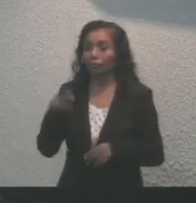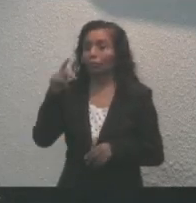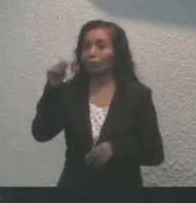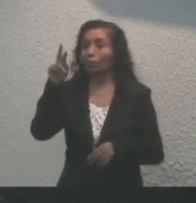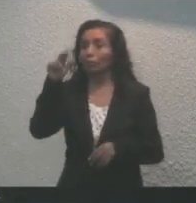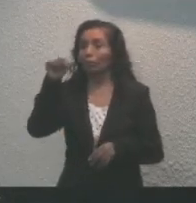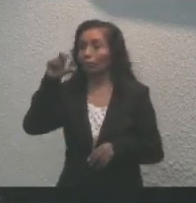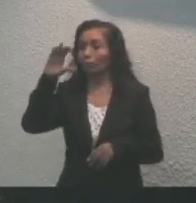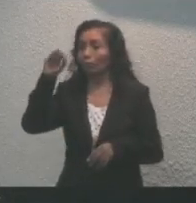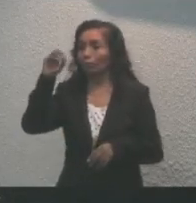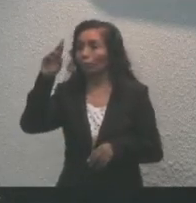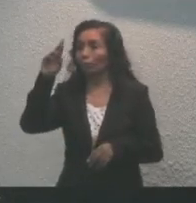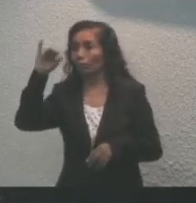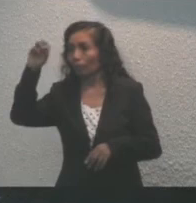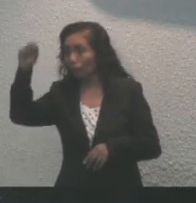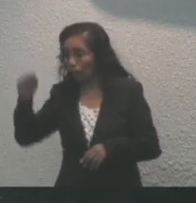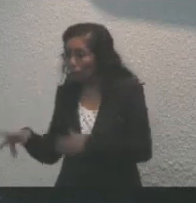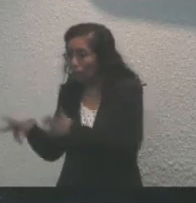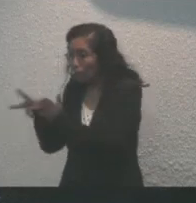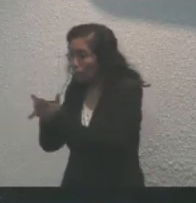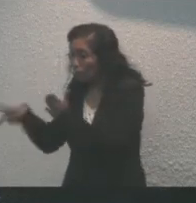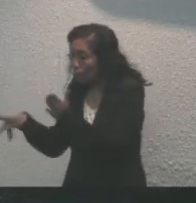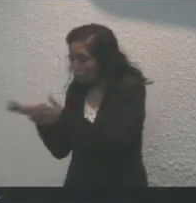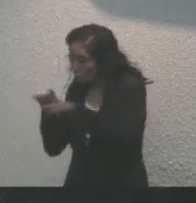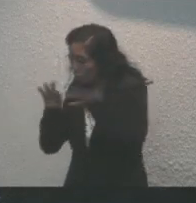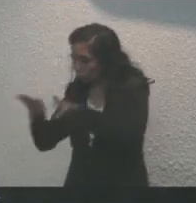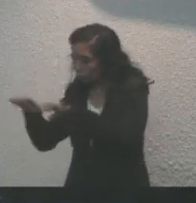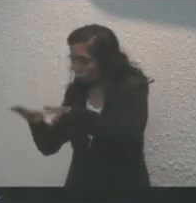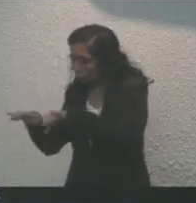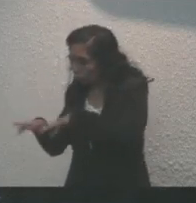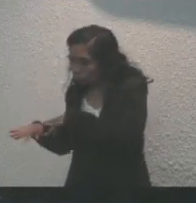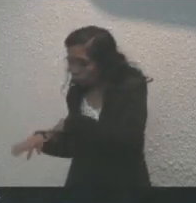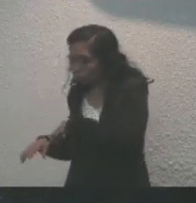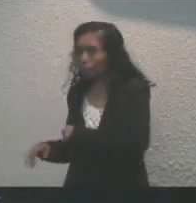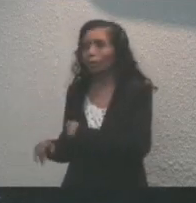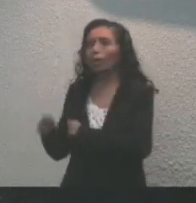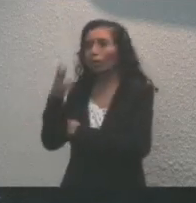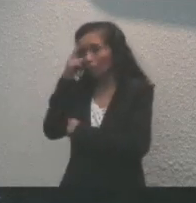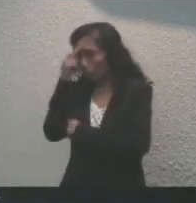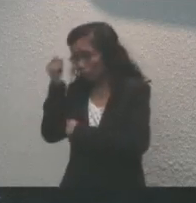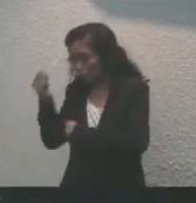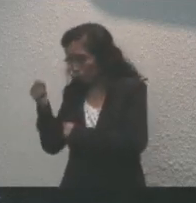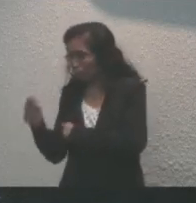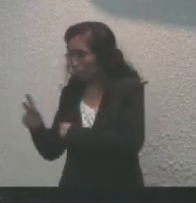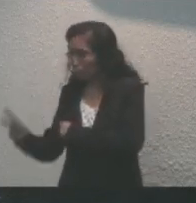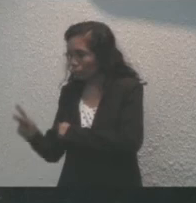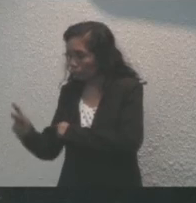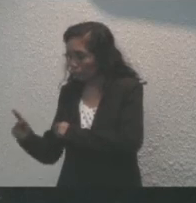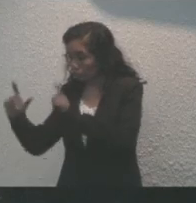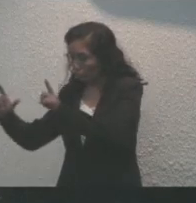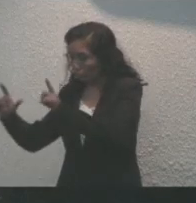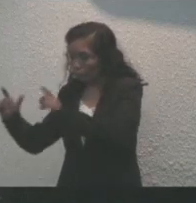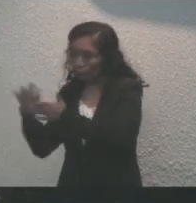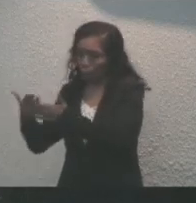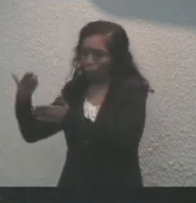impresos en el periódico La Razón del Pueblo que el nombre del oráculo de Tulum